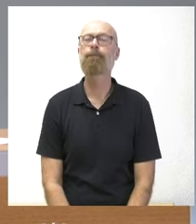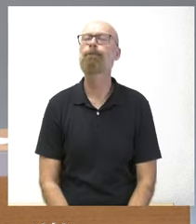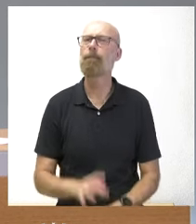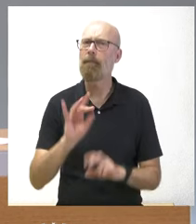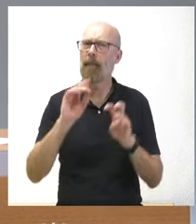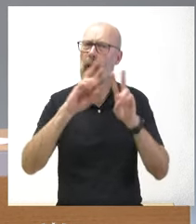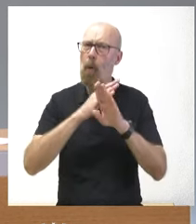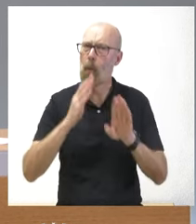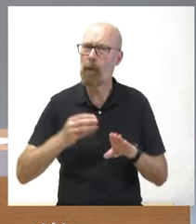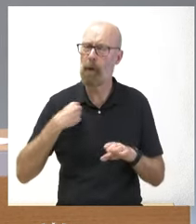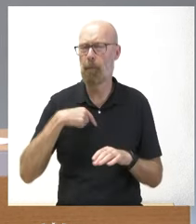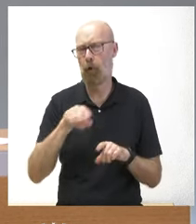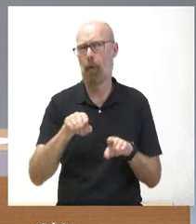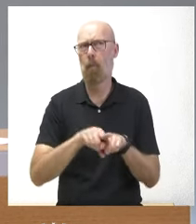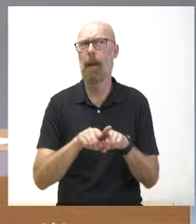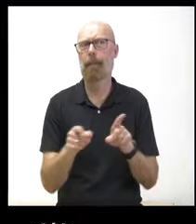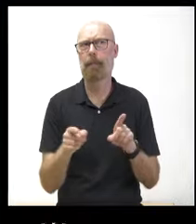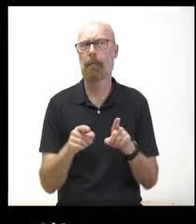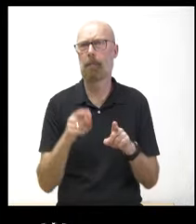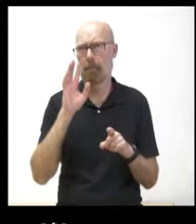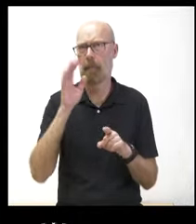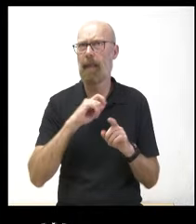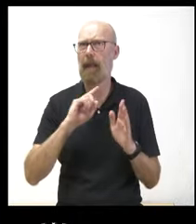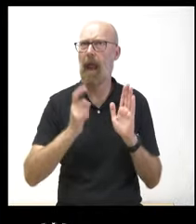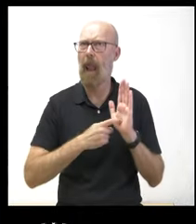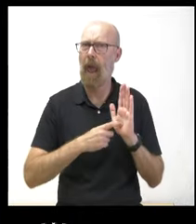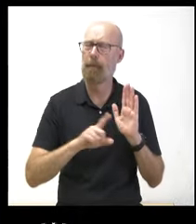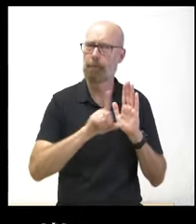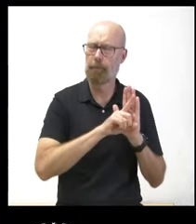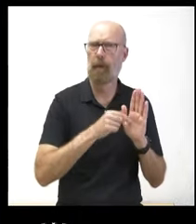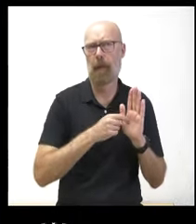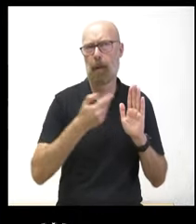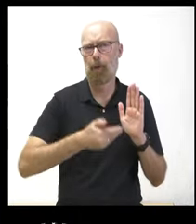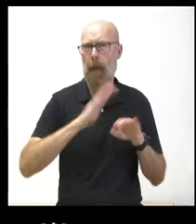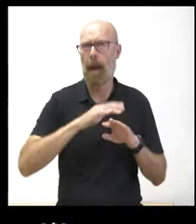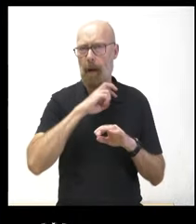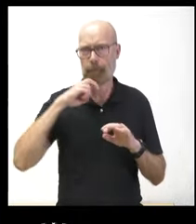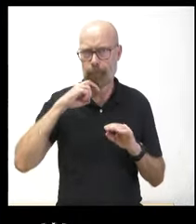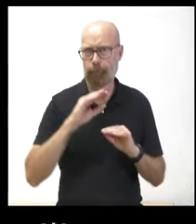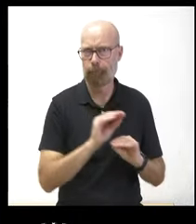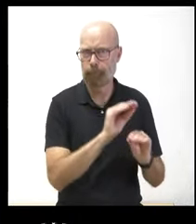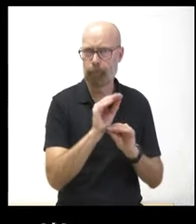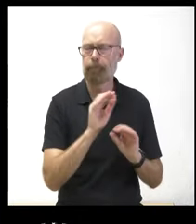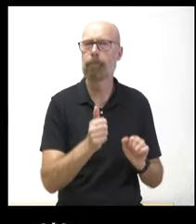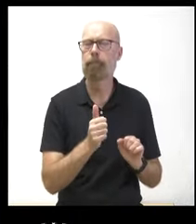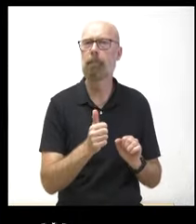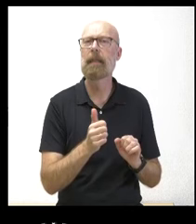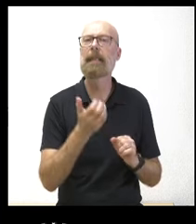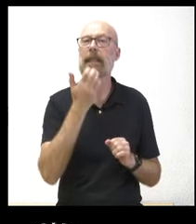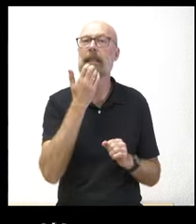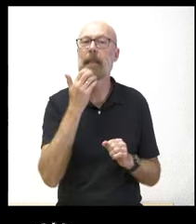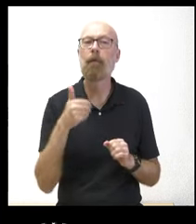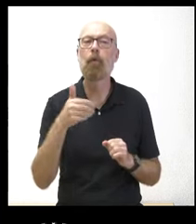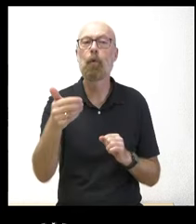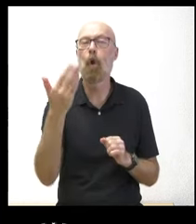blindaje que me parece que establece esta ley que va a ocurrir cuando cuando se supriman colegios